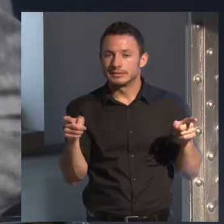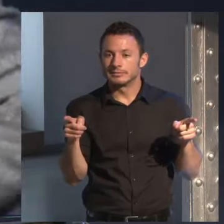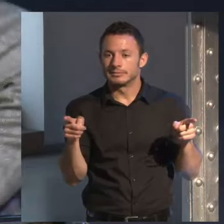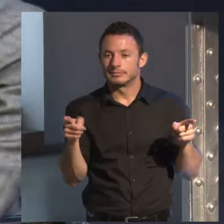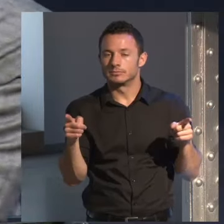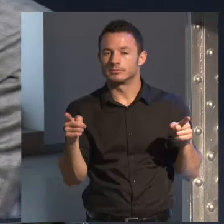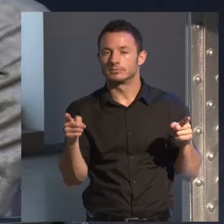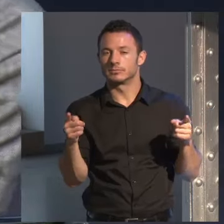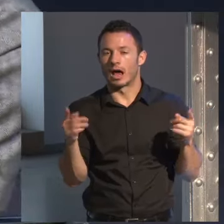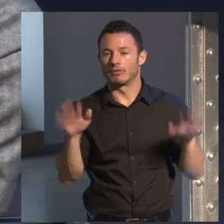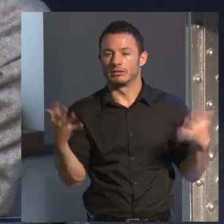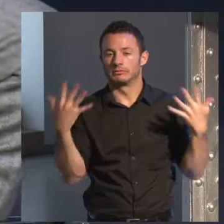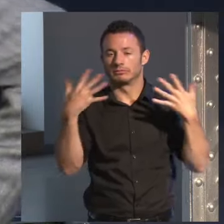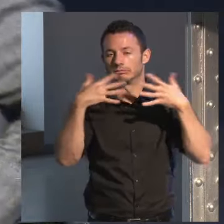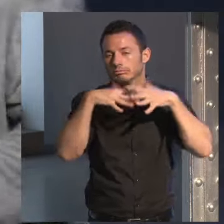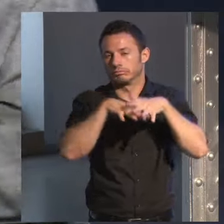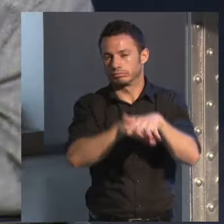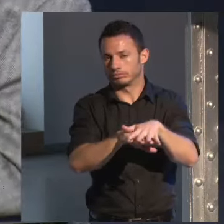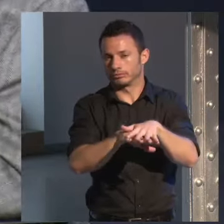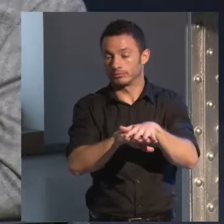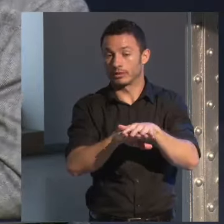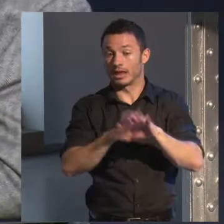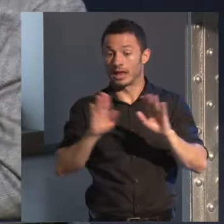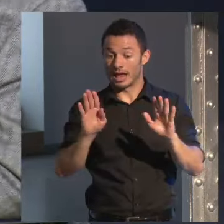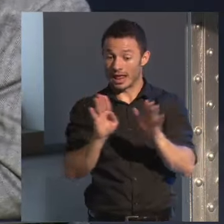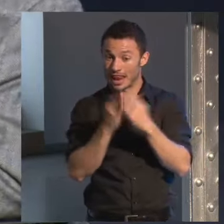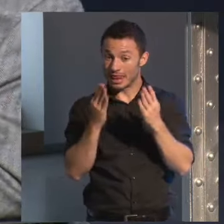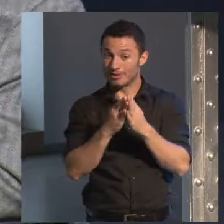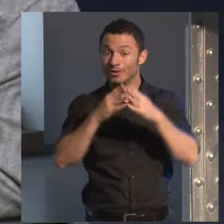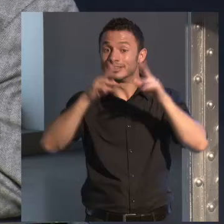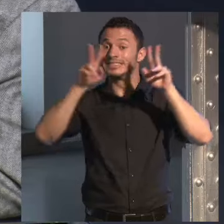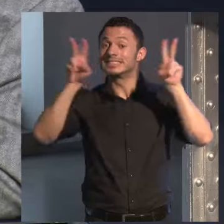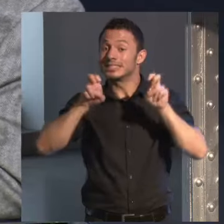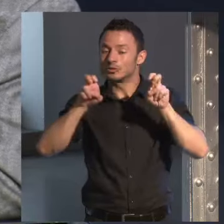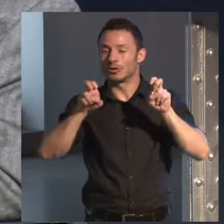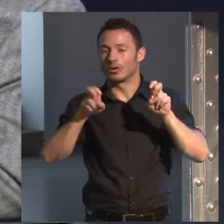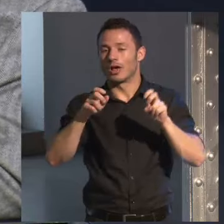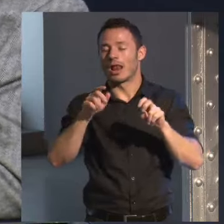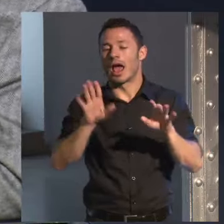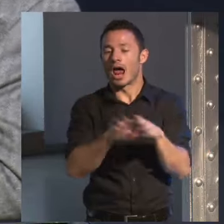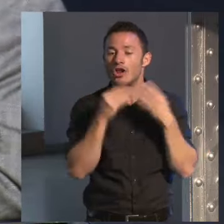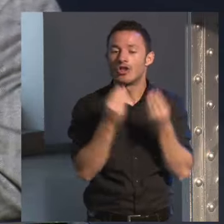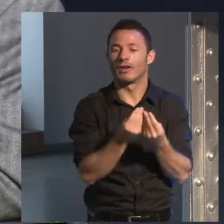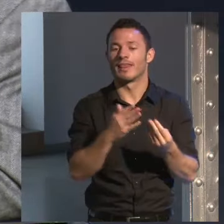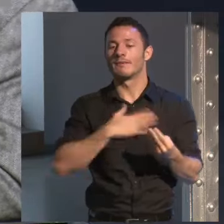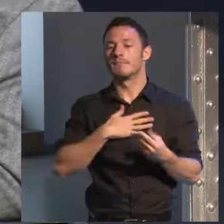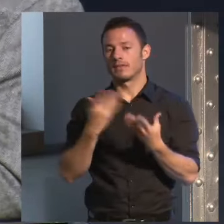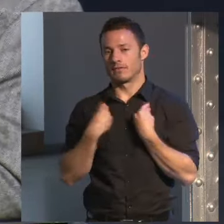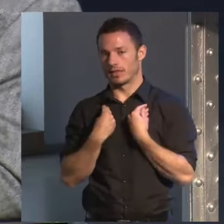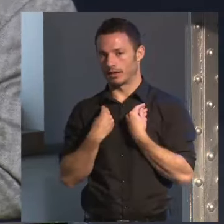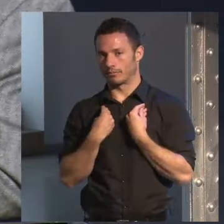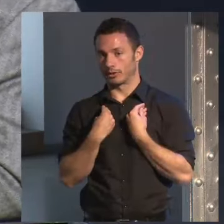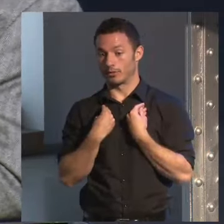constantemente es muy difícil y el libro al que yo me refería se llama la novela de mi vida pero no es la novela de mi vida